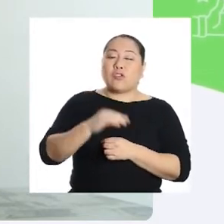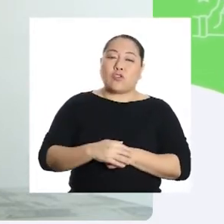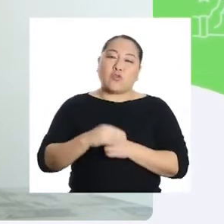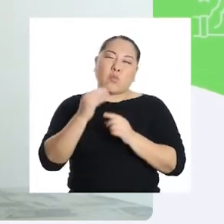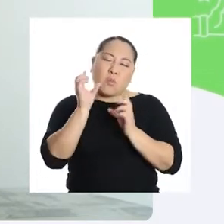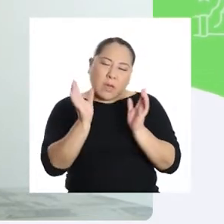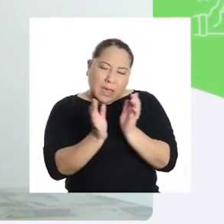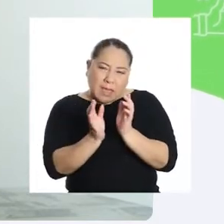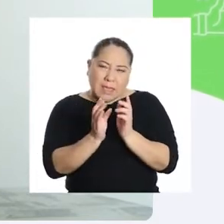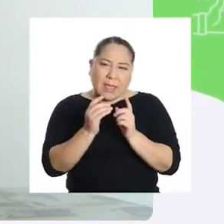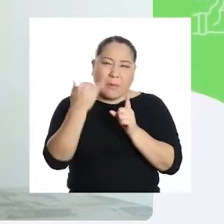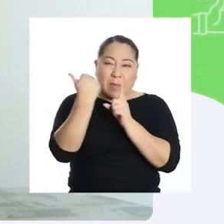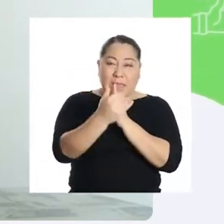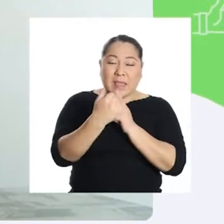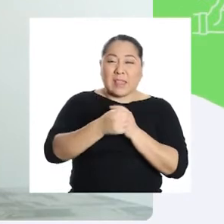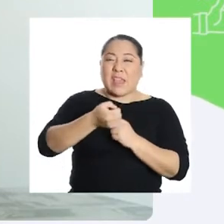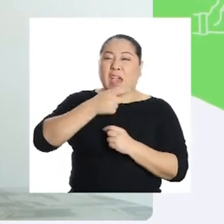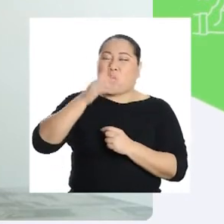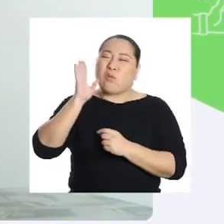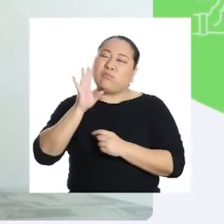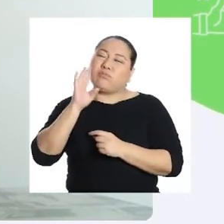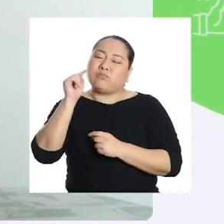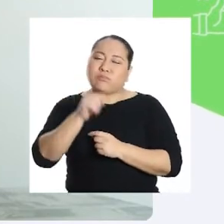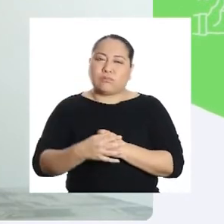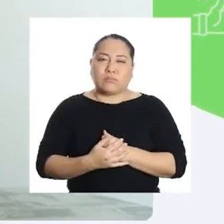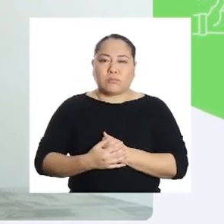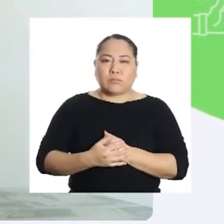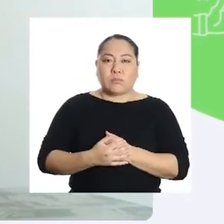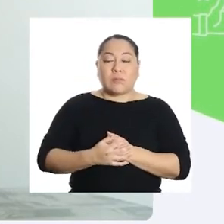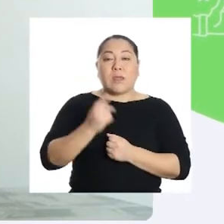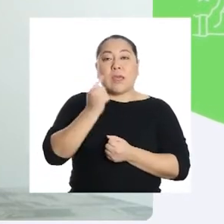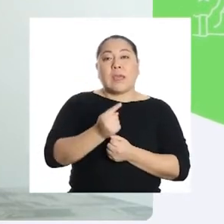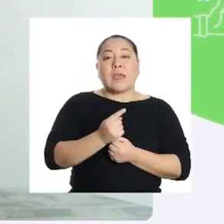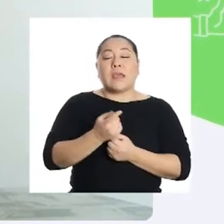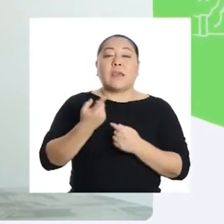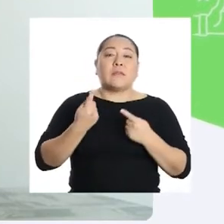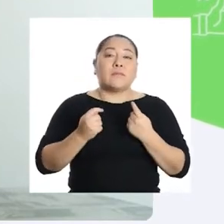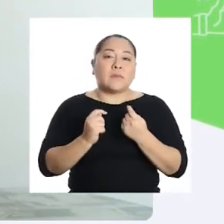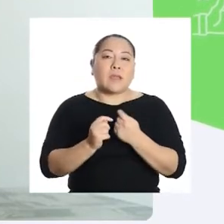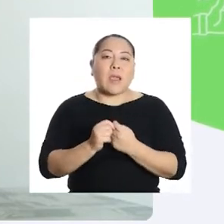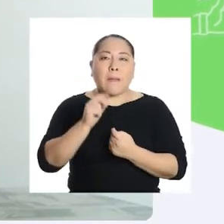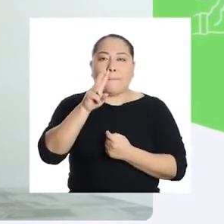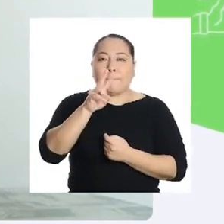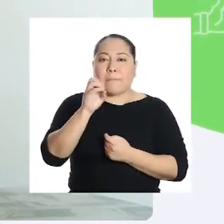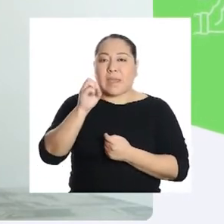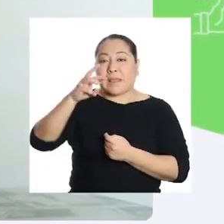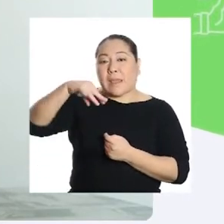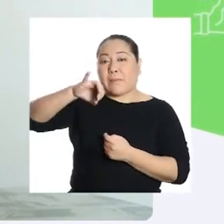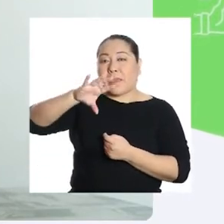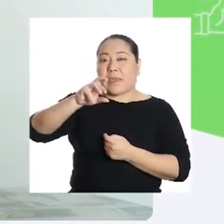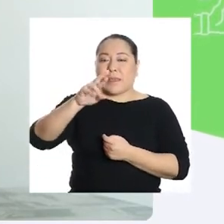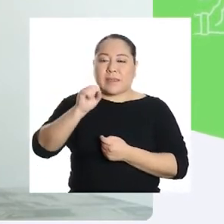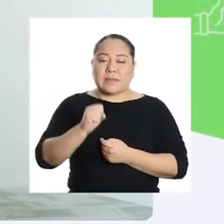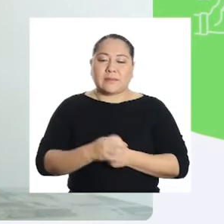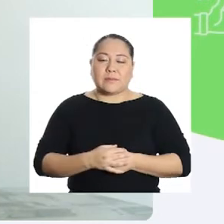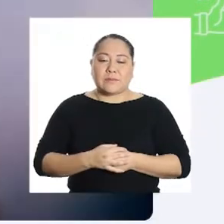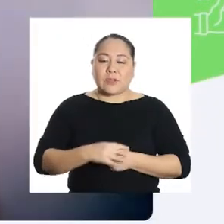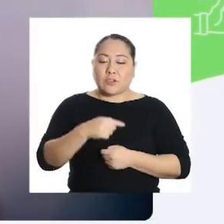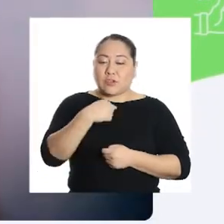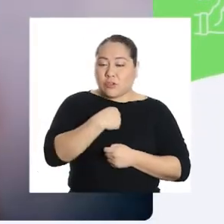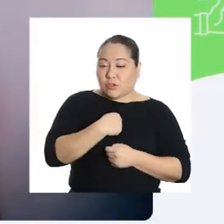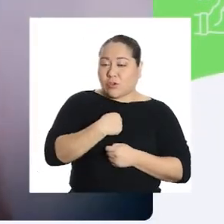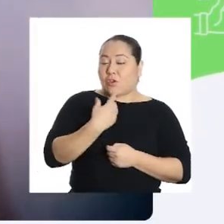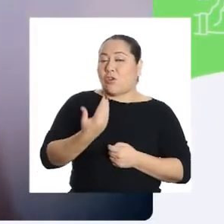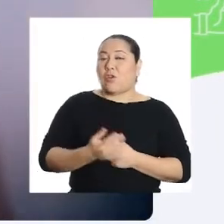pequeñas y medianas de agua contaminada, que necesitan retención de hasta por 20 micras de tamaño.